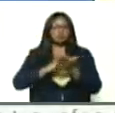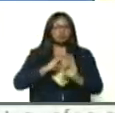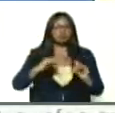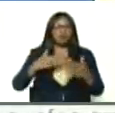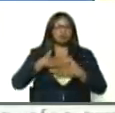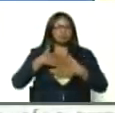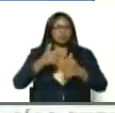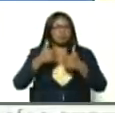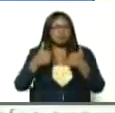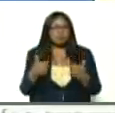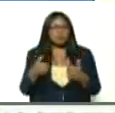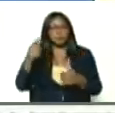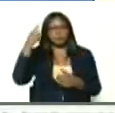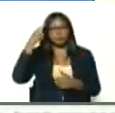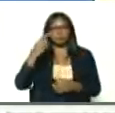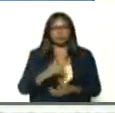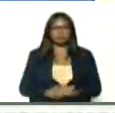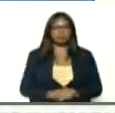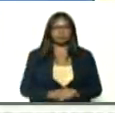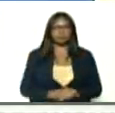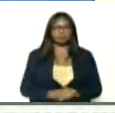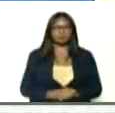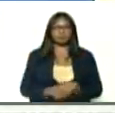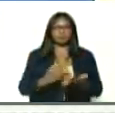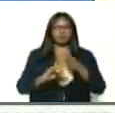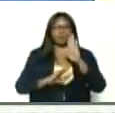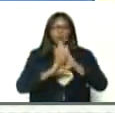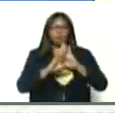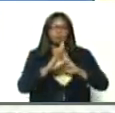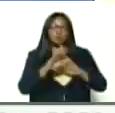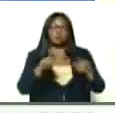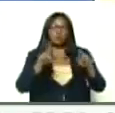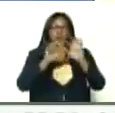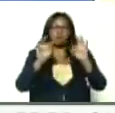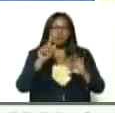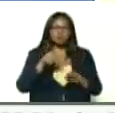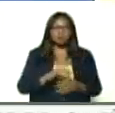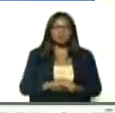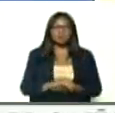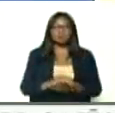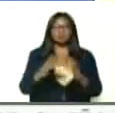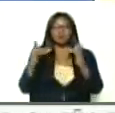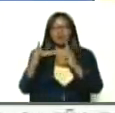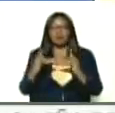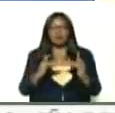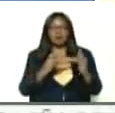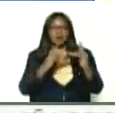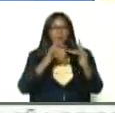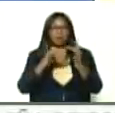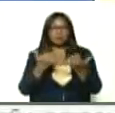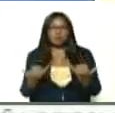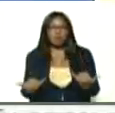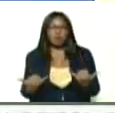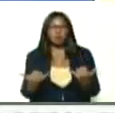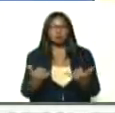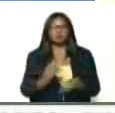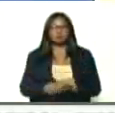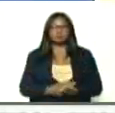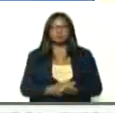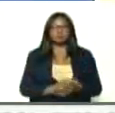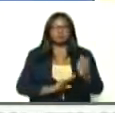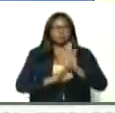quiere decir, que, va aumentando, la ocupación, de las camas, hospitalarias,